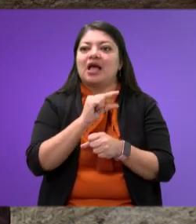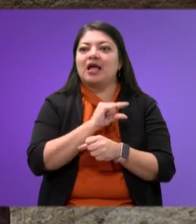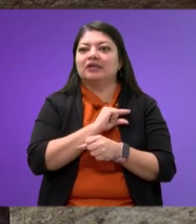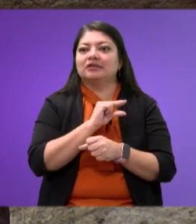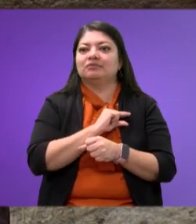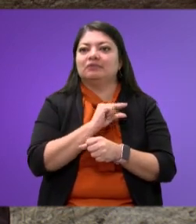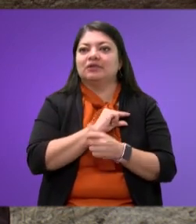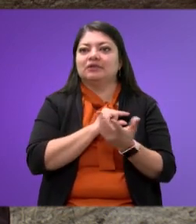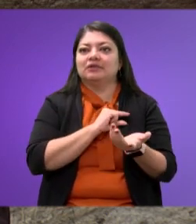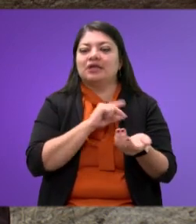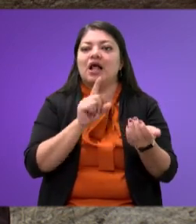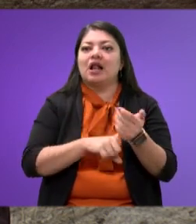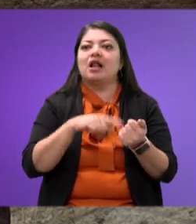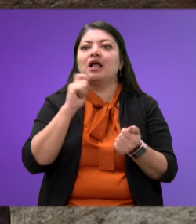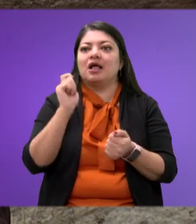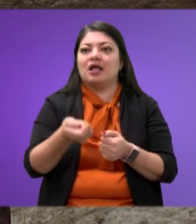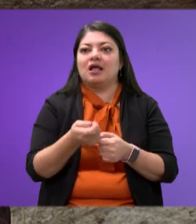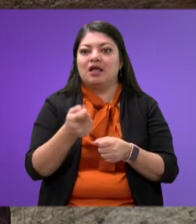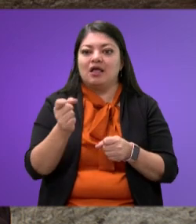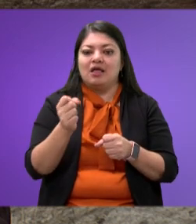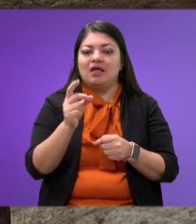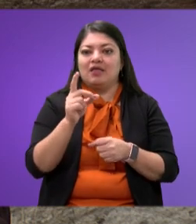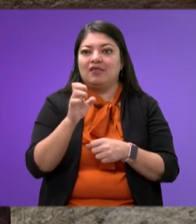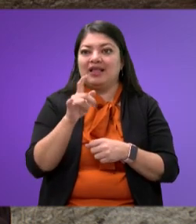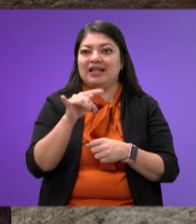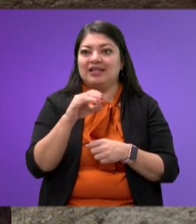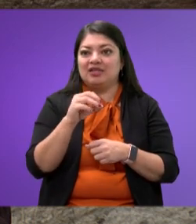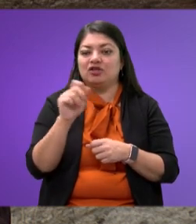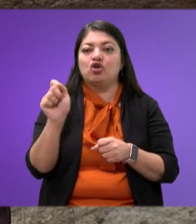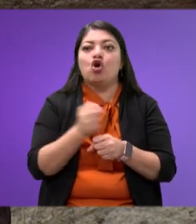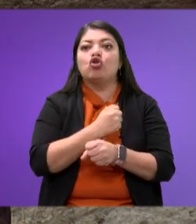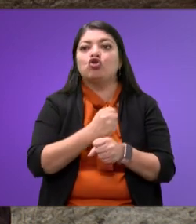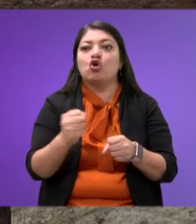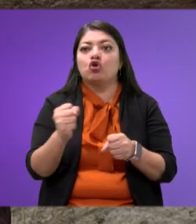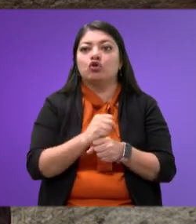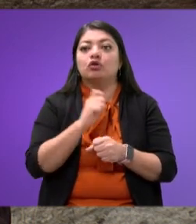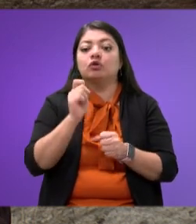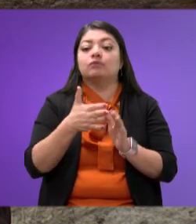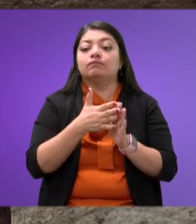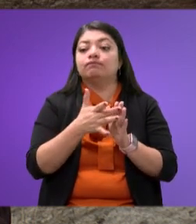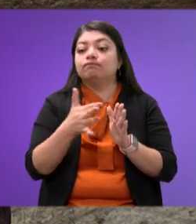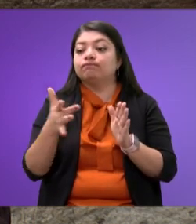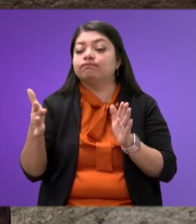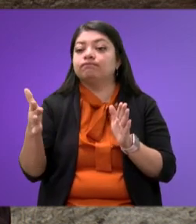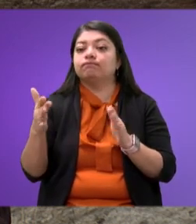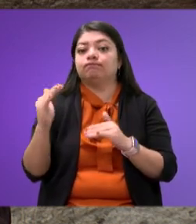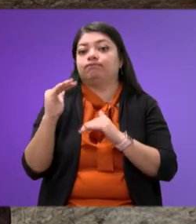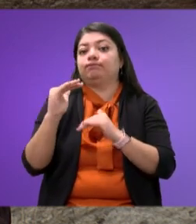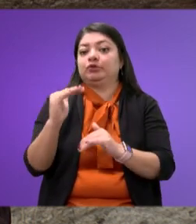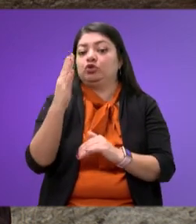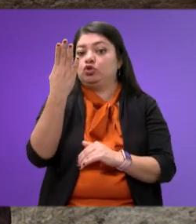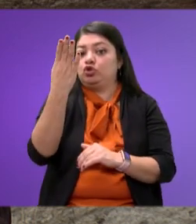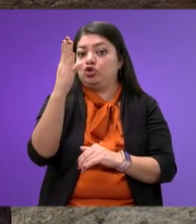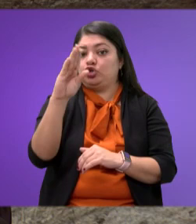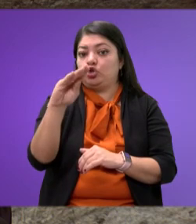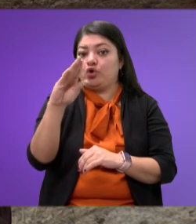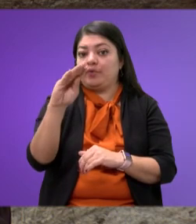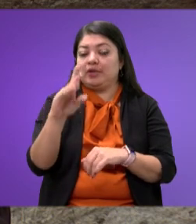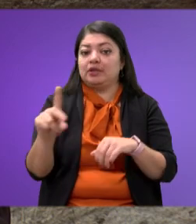en el delito de tortura y dio un plazo de 90 días para que así sucediera.